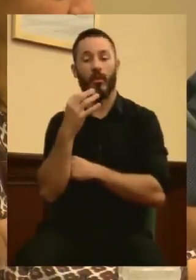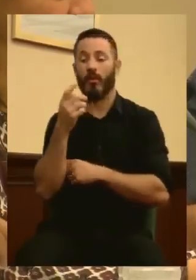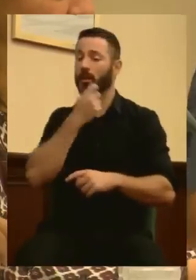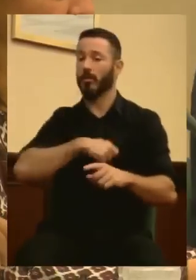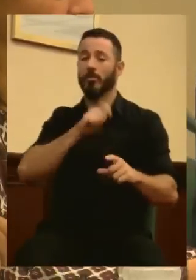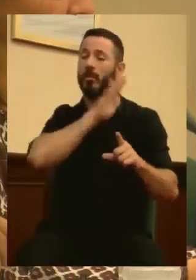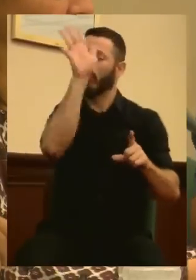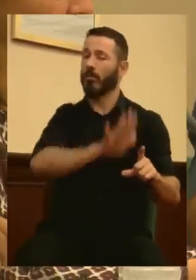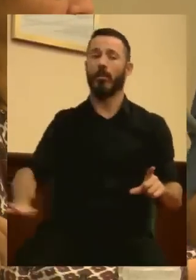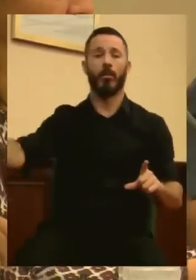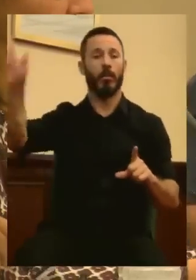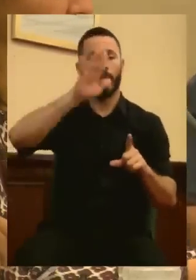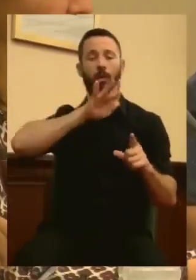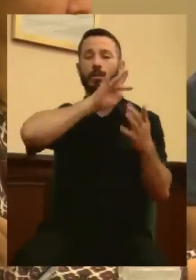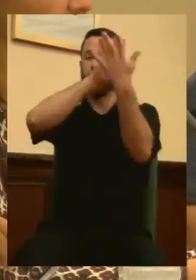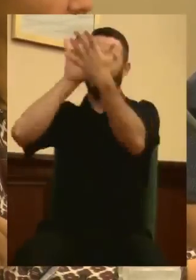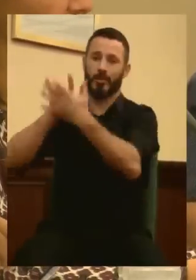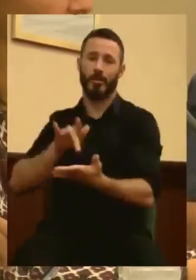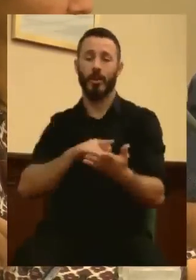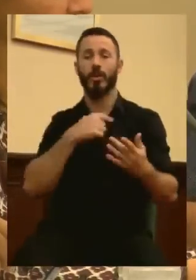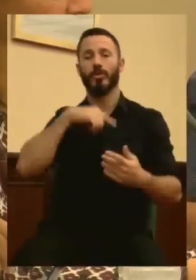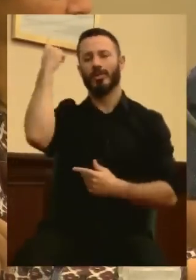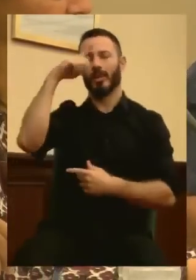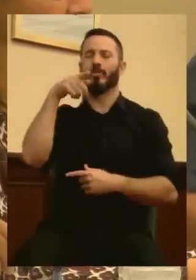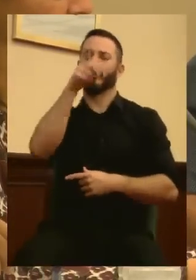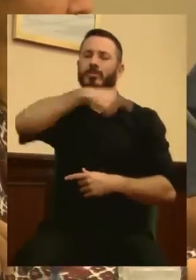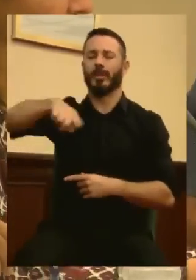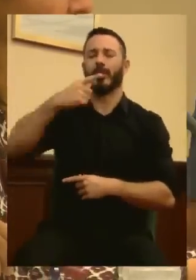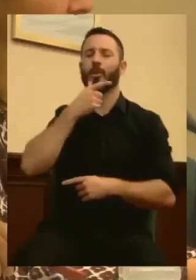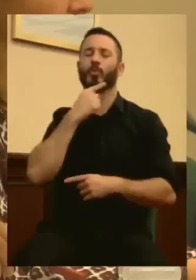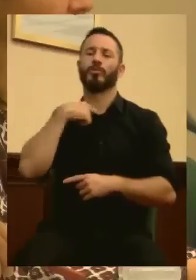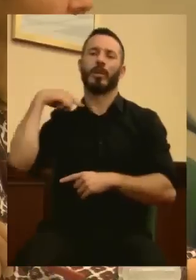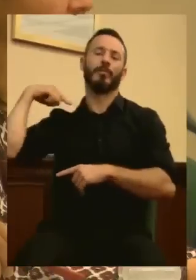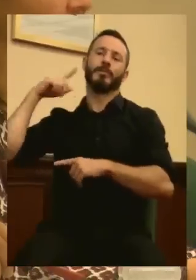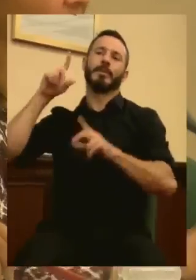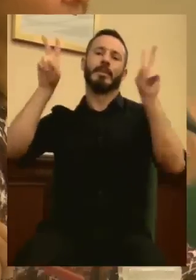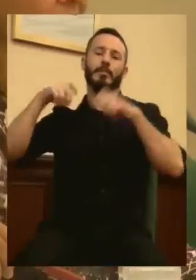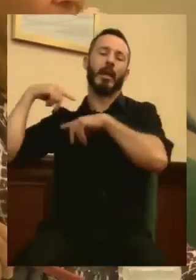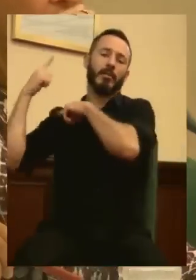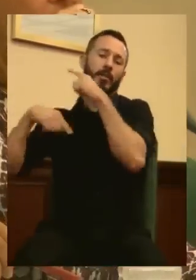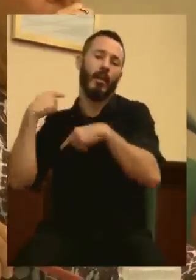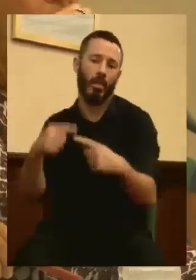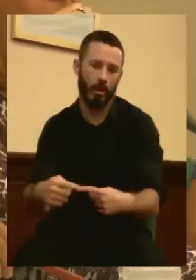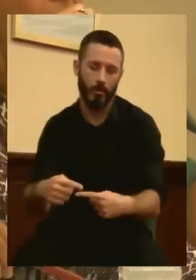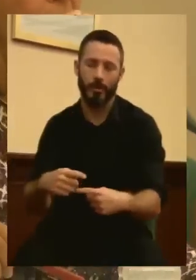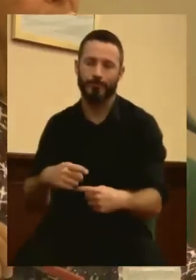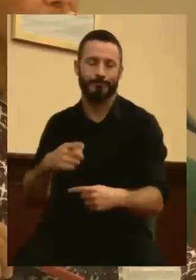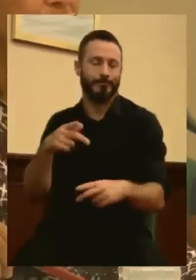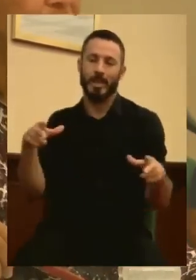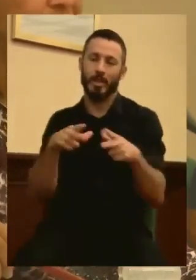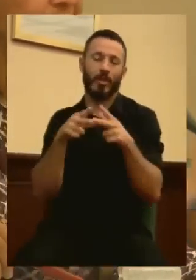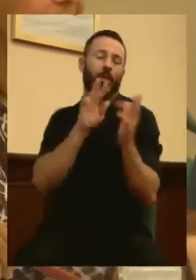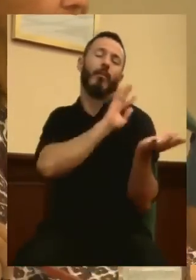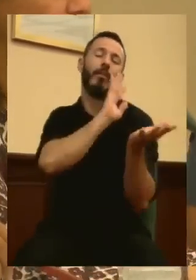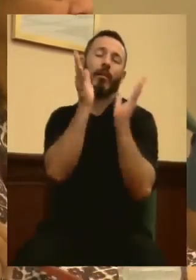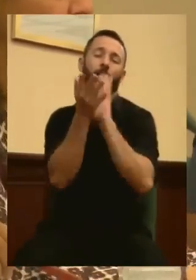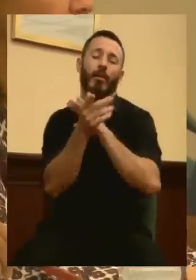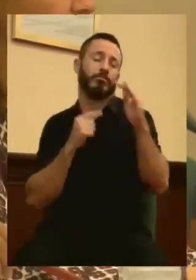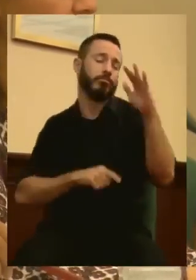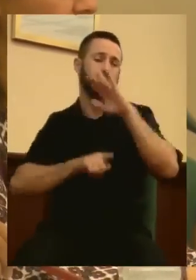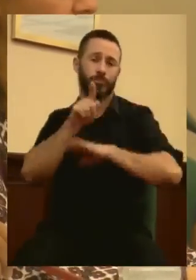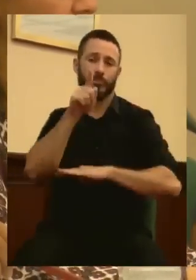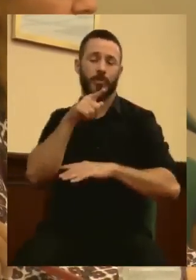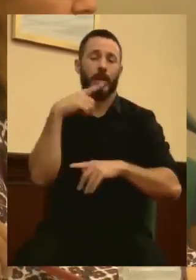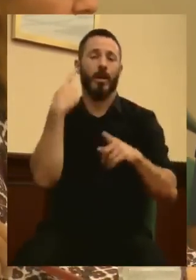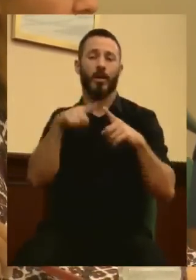país. Yo sé que a ustedes les gusta hablar de tradiciones, pero miren, las sociedades evolucionan y cambian. Todo